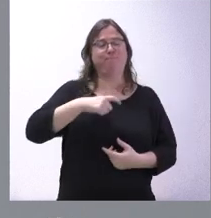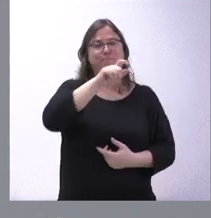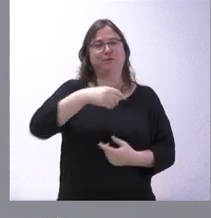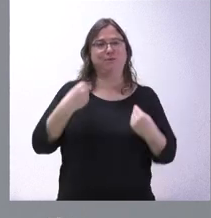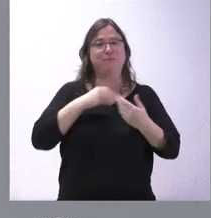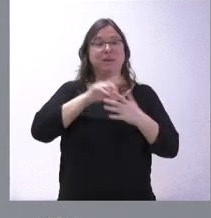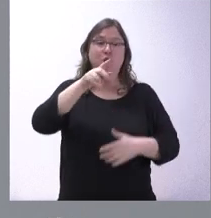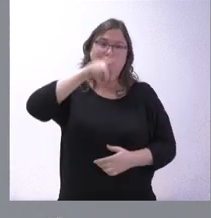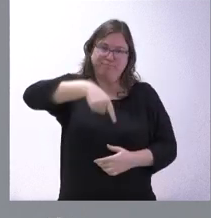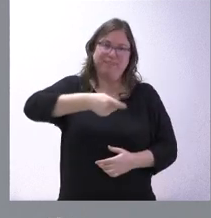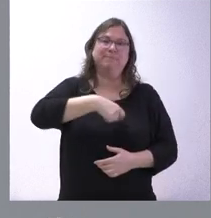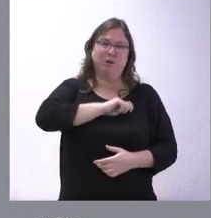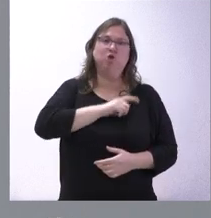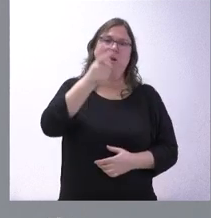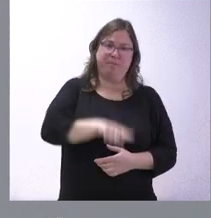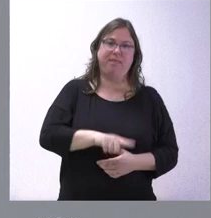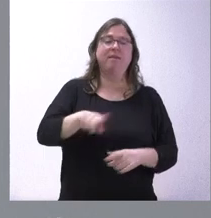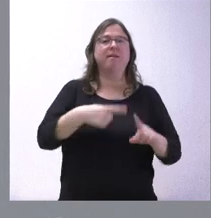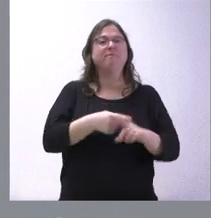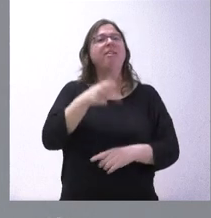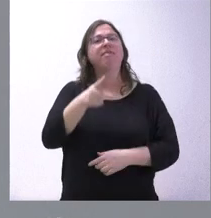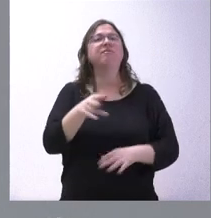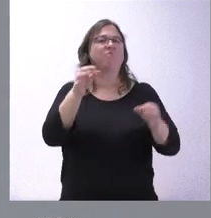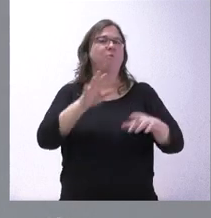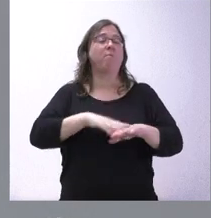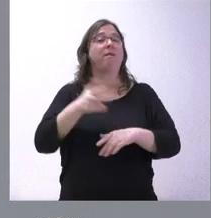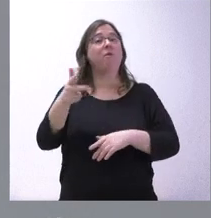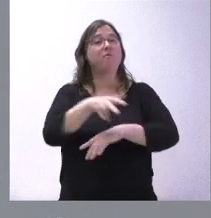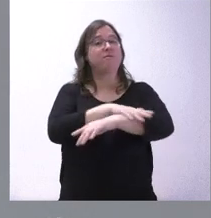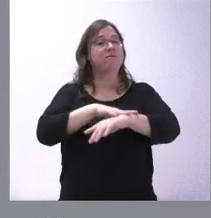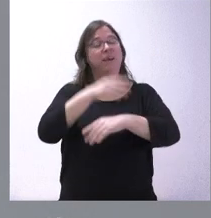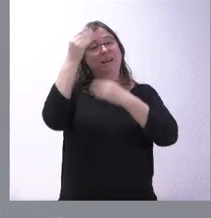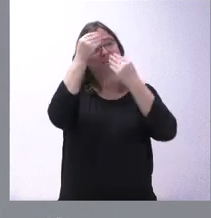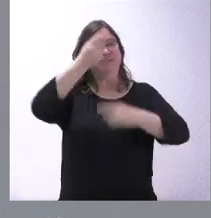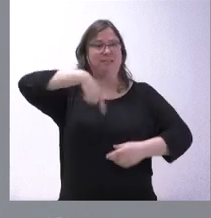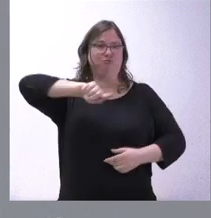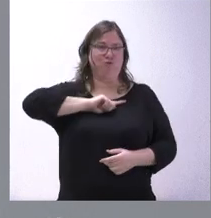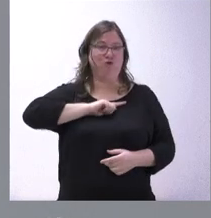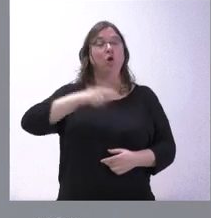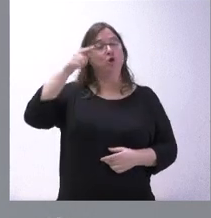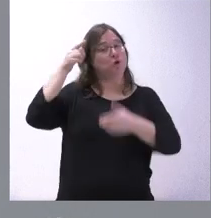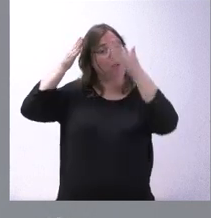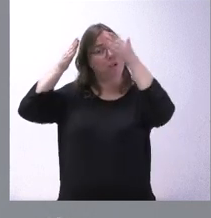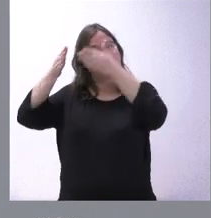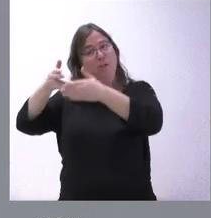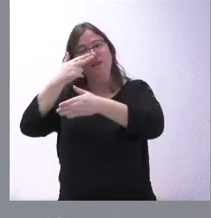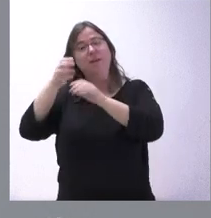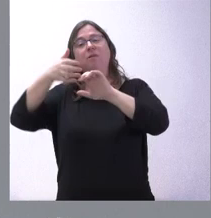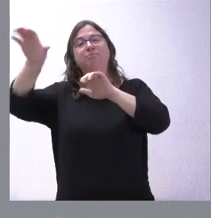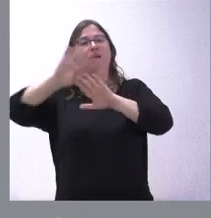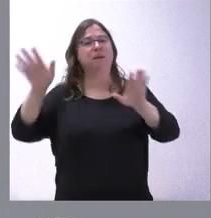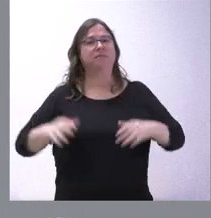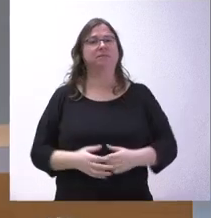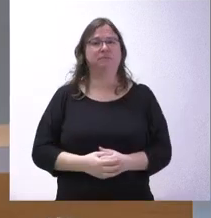también somos españoles y también tenemos derecho a que el Gobierno de España piense un poco en nosotros y no piense solo en el interés de los separatistas.